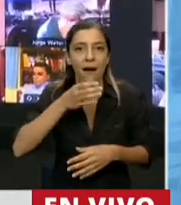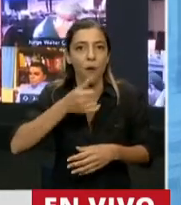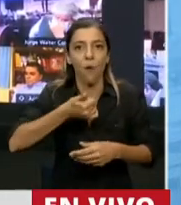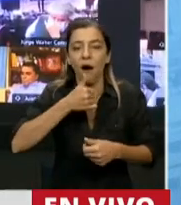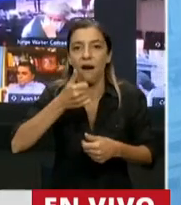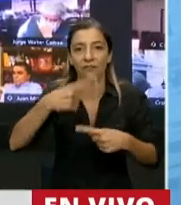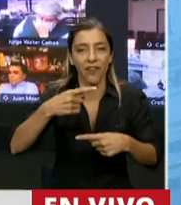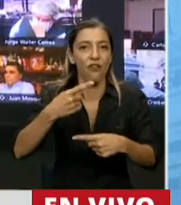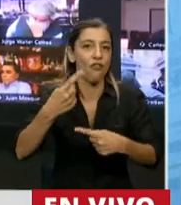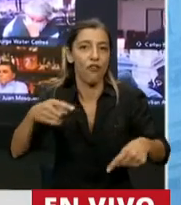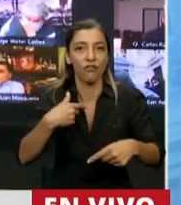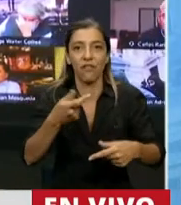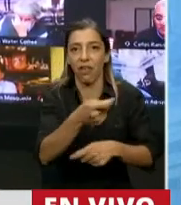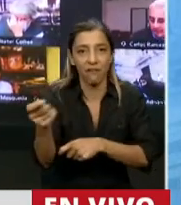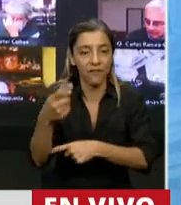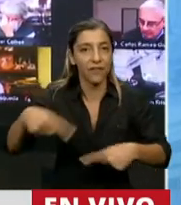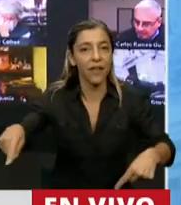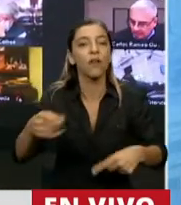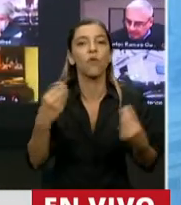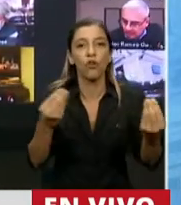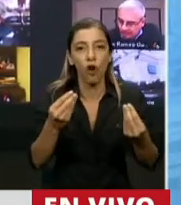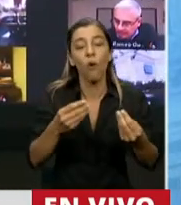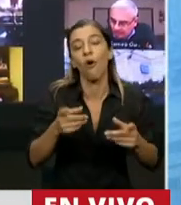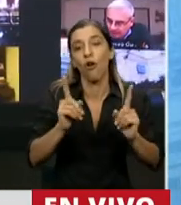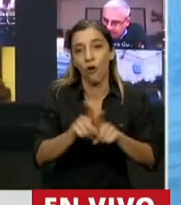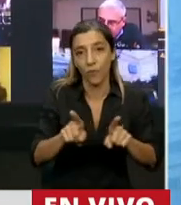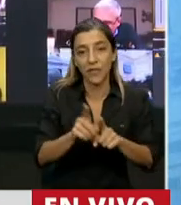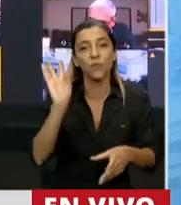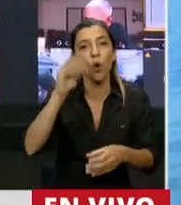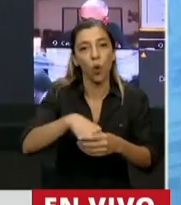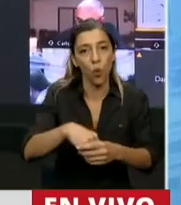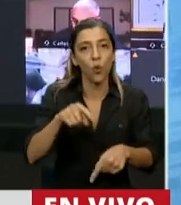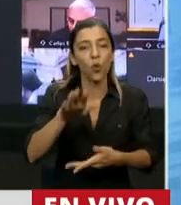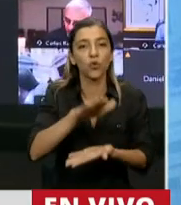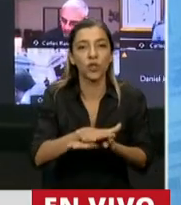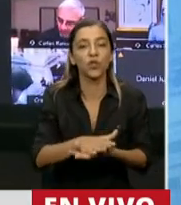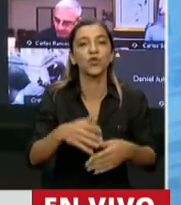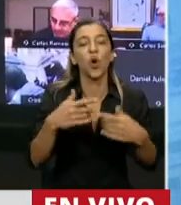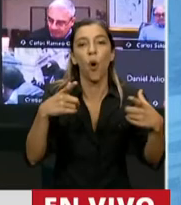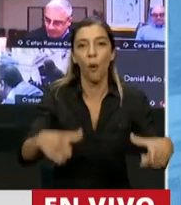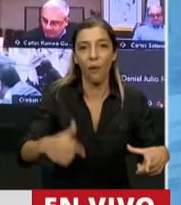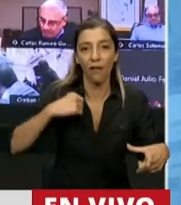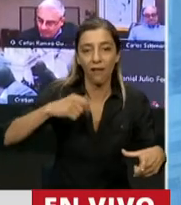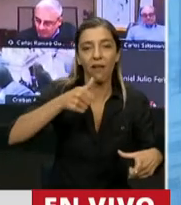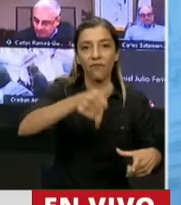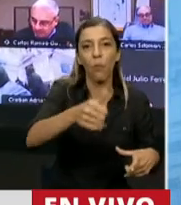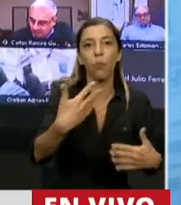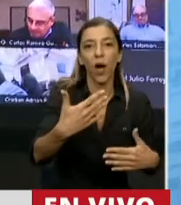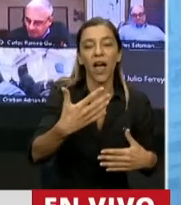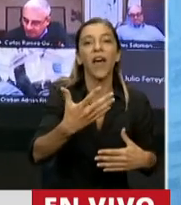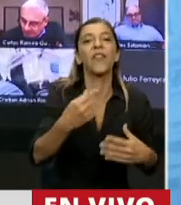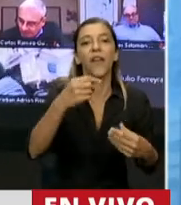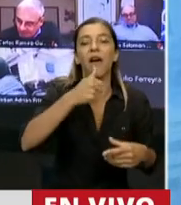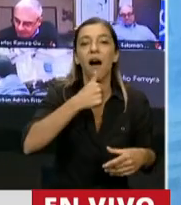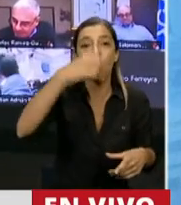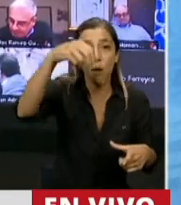estas cisternas con 3 litros, descarga de 3 litros, descarga de 6 litros, que nos permite reducir notablemente el